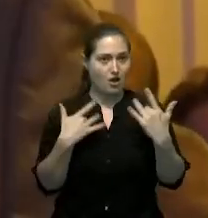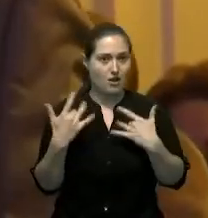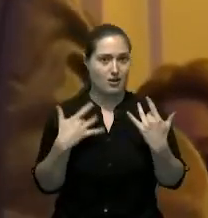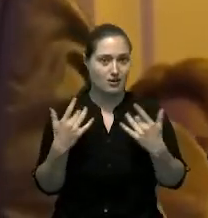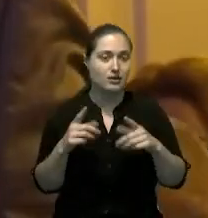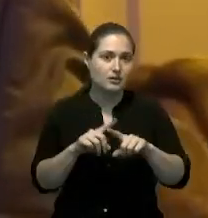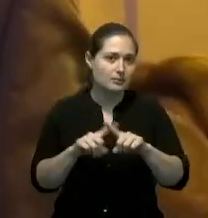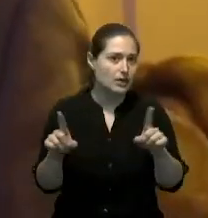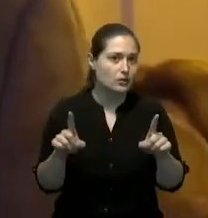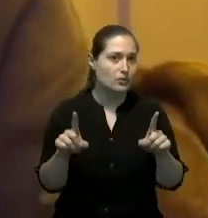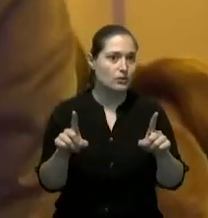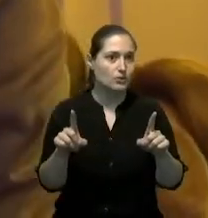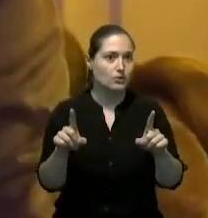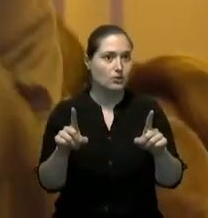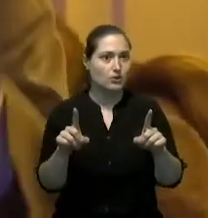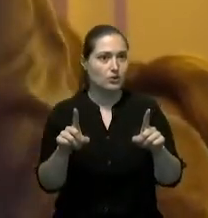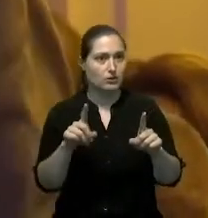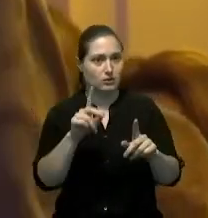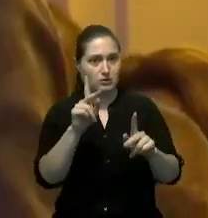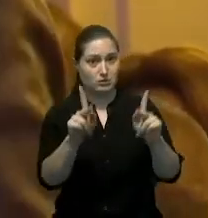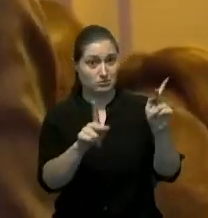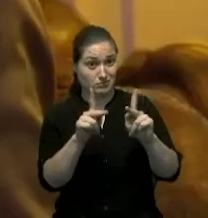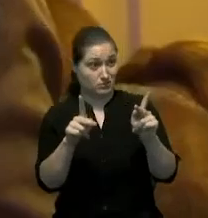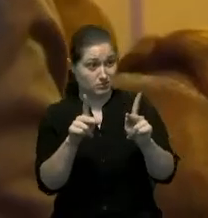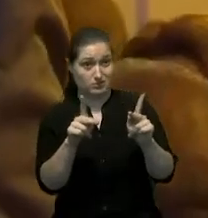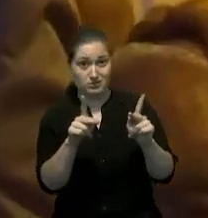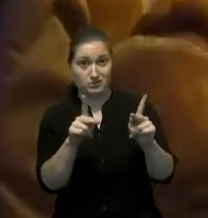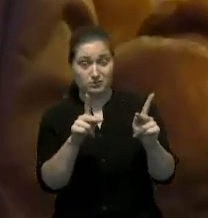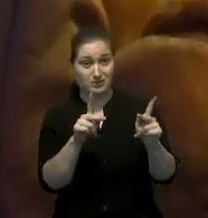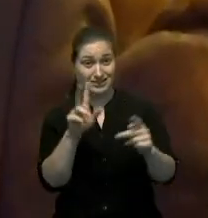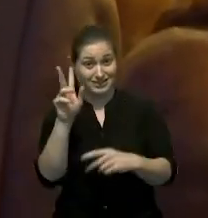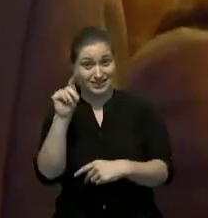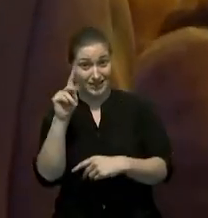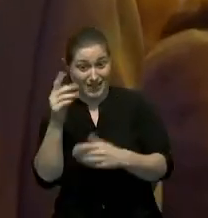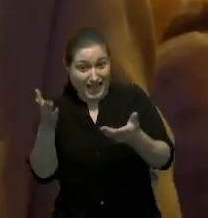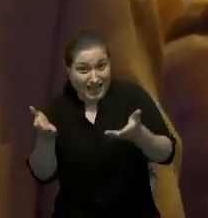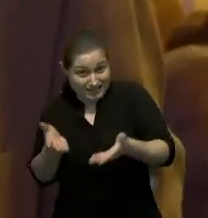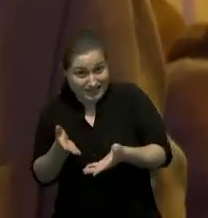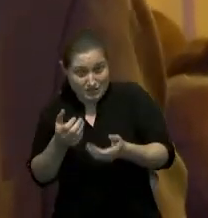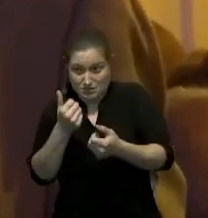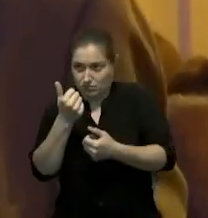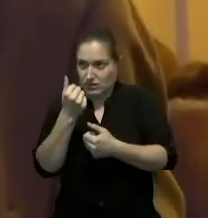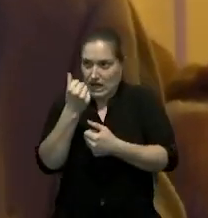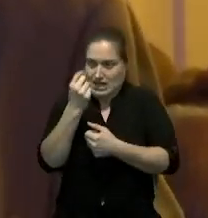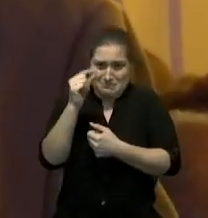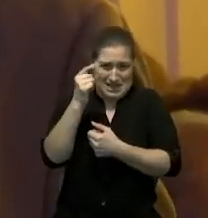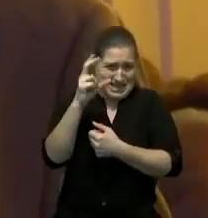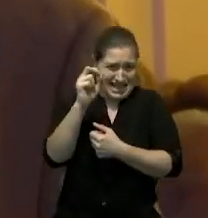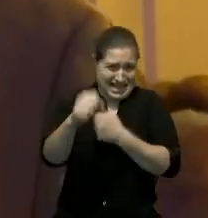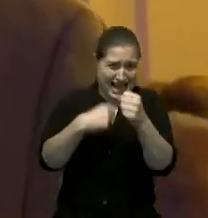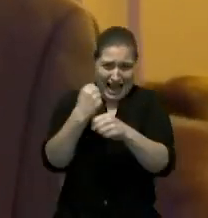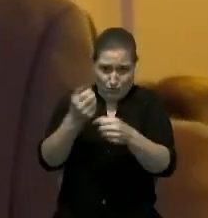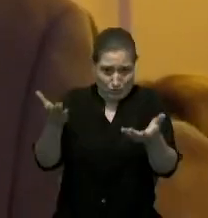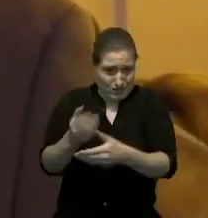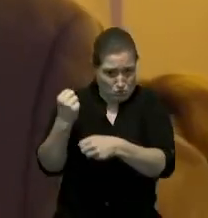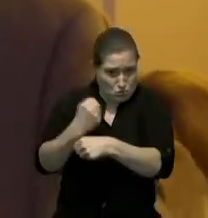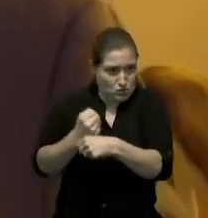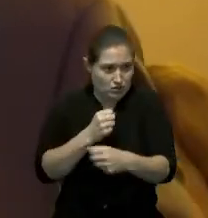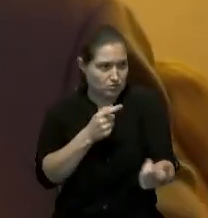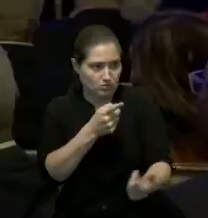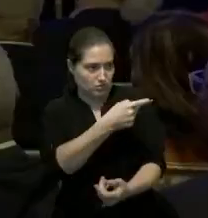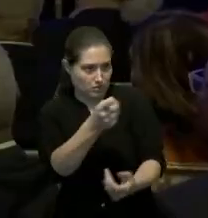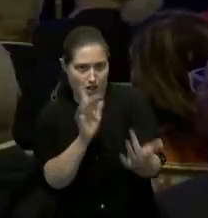esta idea no han hecho contacto con ninguno de los productores de televisión que tienen décadas aquí trabajando la televisión